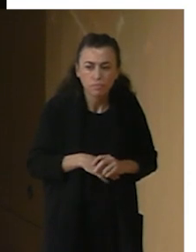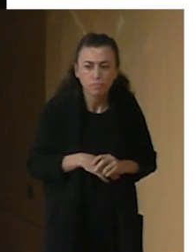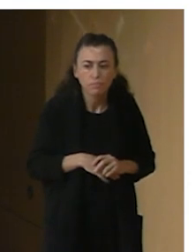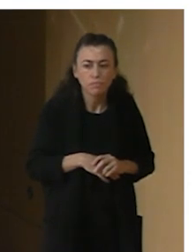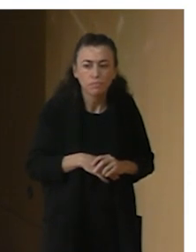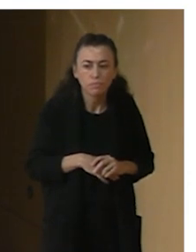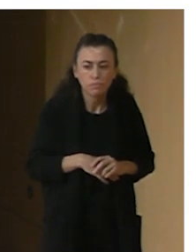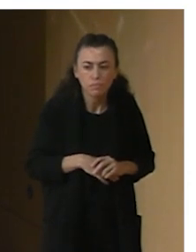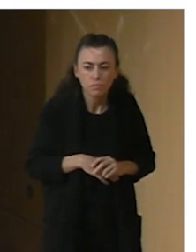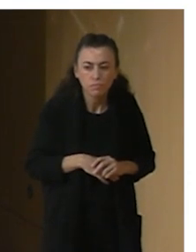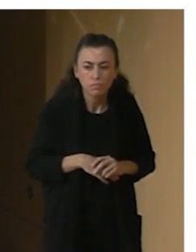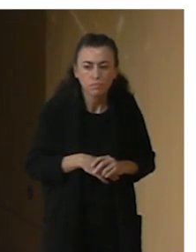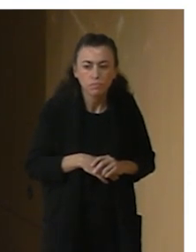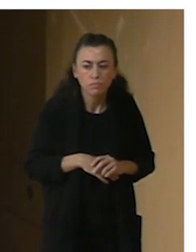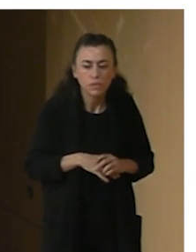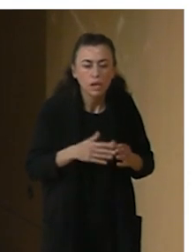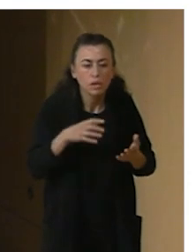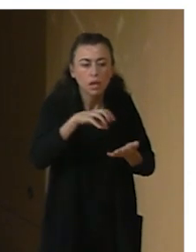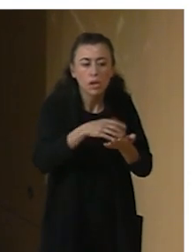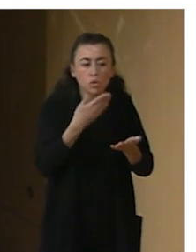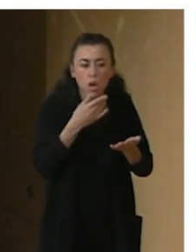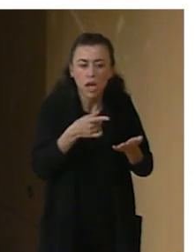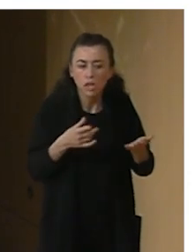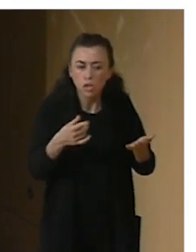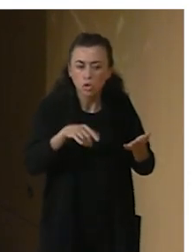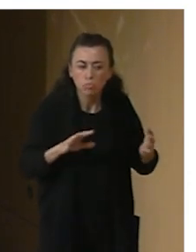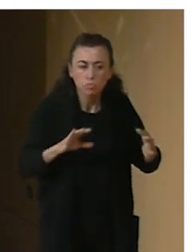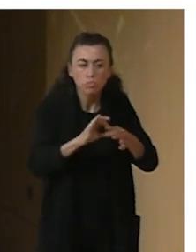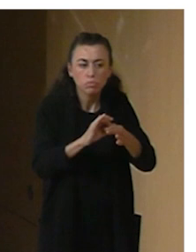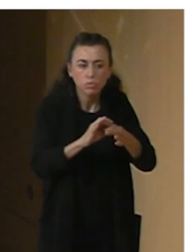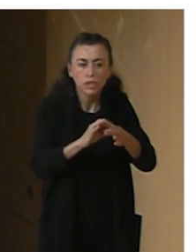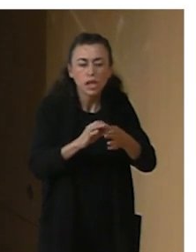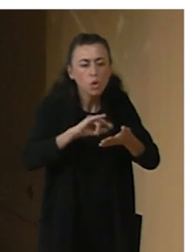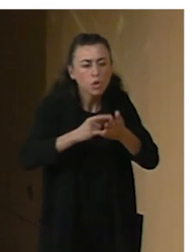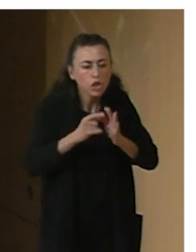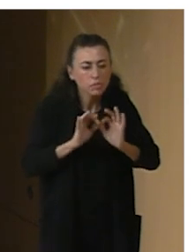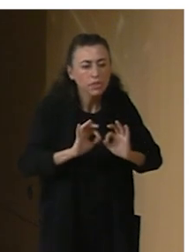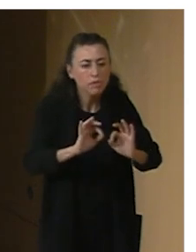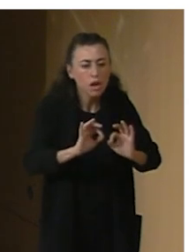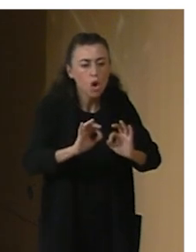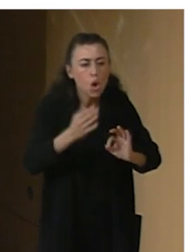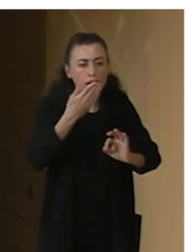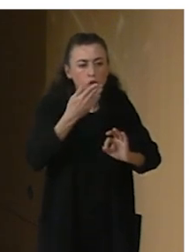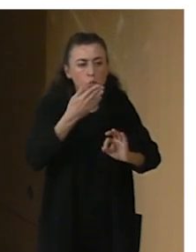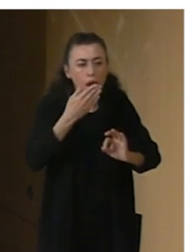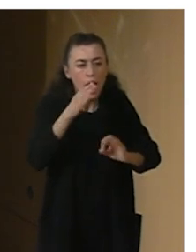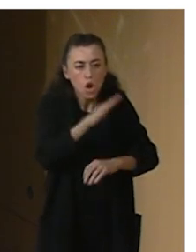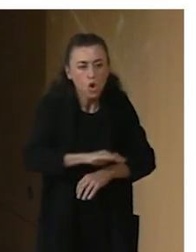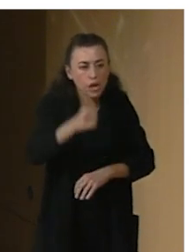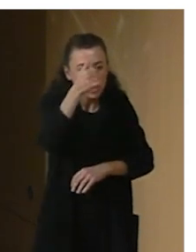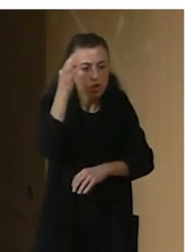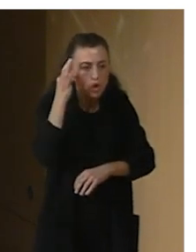Estas son las escuelas con las que están vinculados. Tienen un proyecto específico con una escuela con niños y niñas con